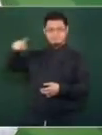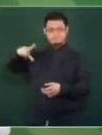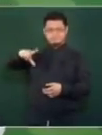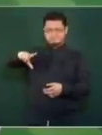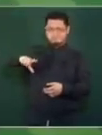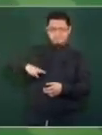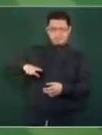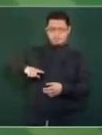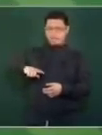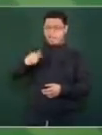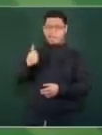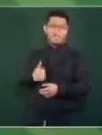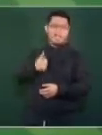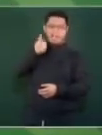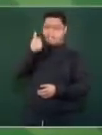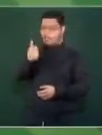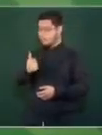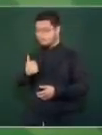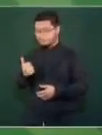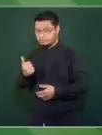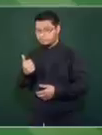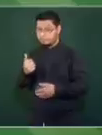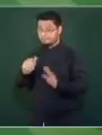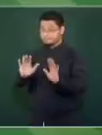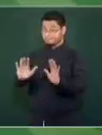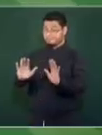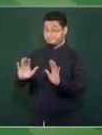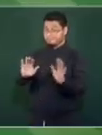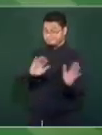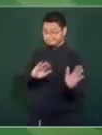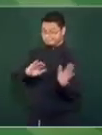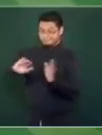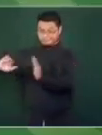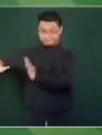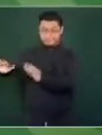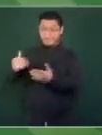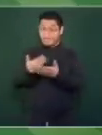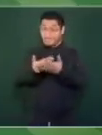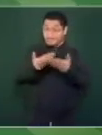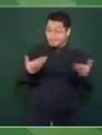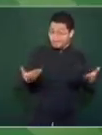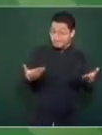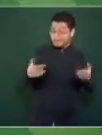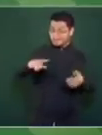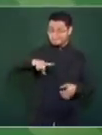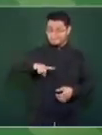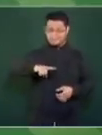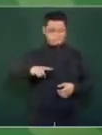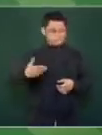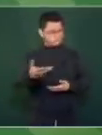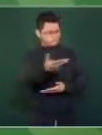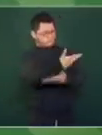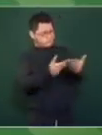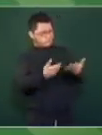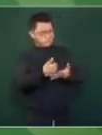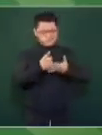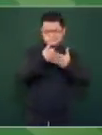manera facciosa. Ahora el gobierno es de todos. Se gobierna para ricos y para pobres.